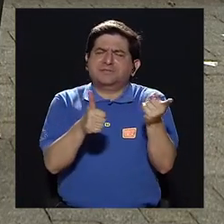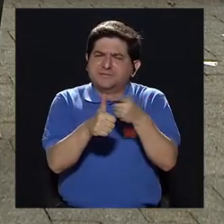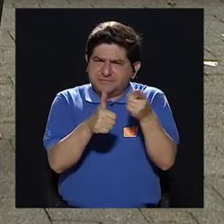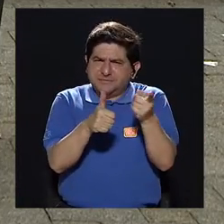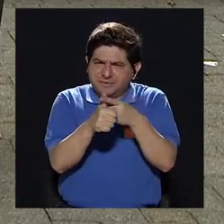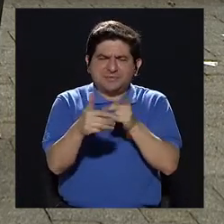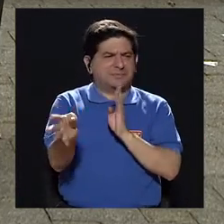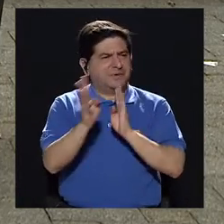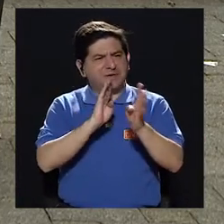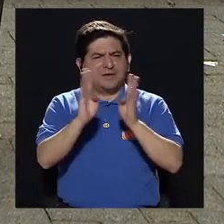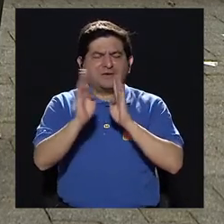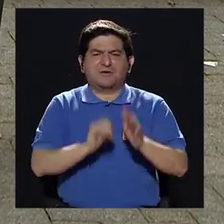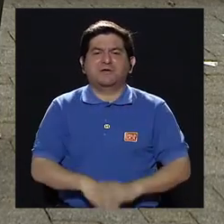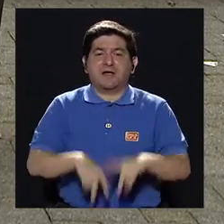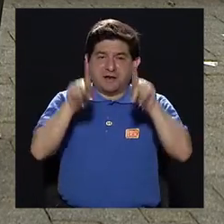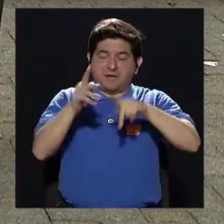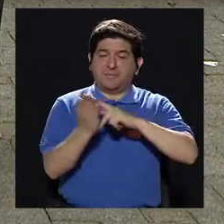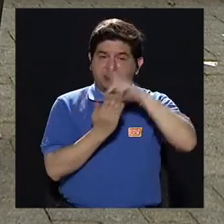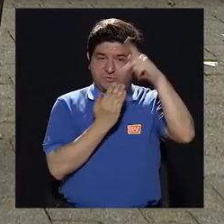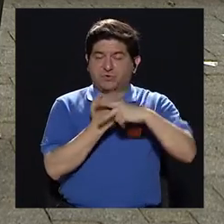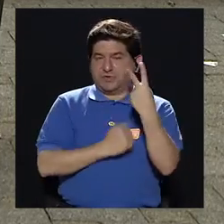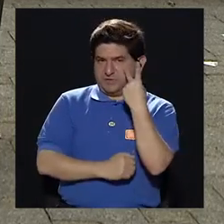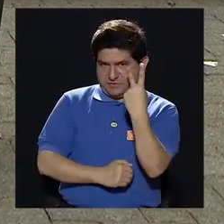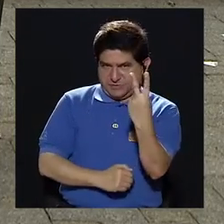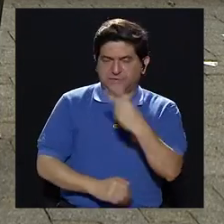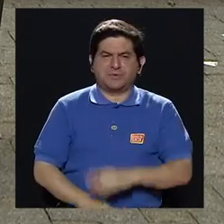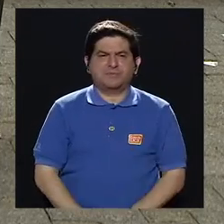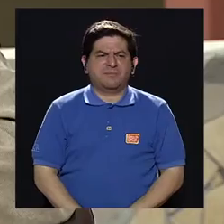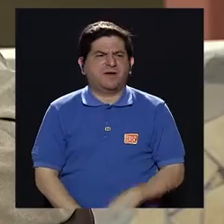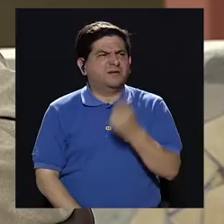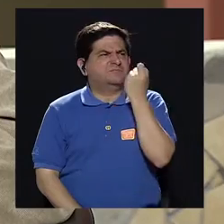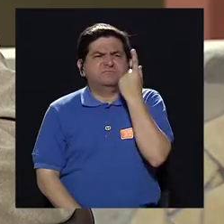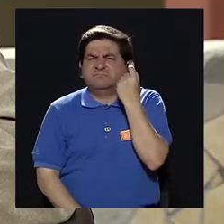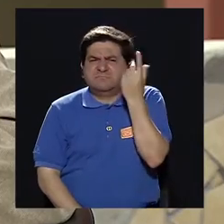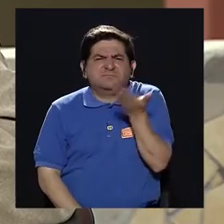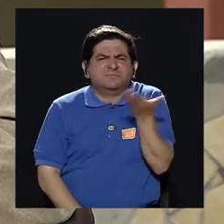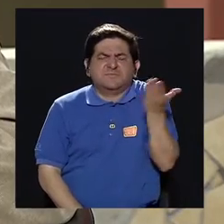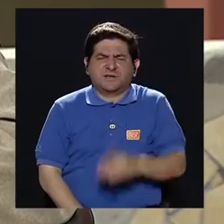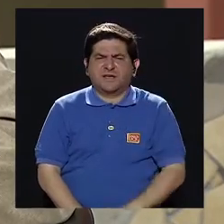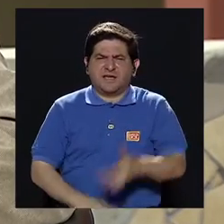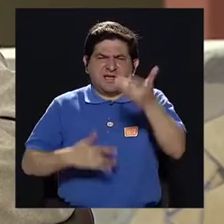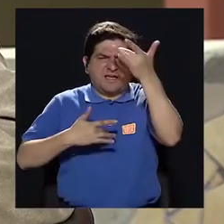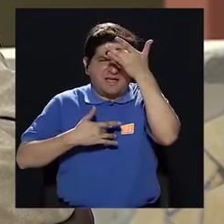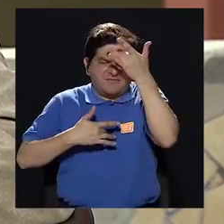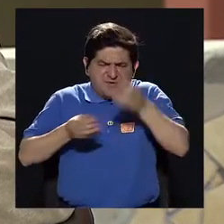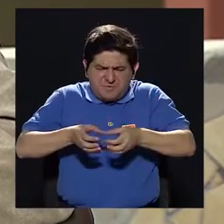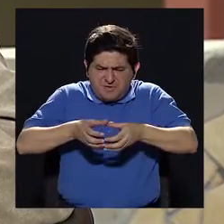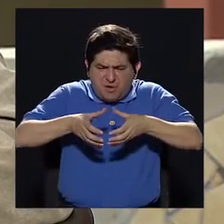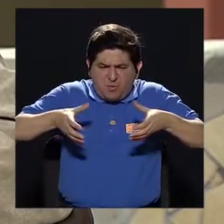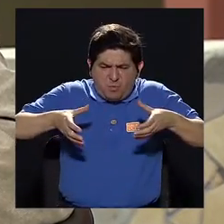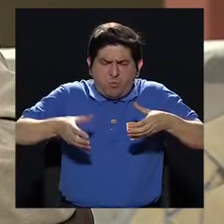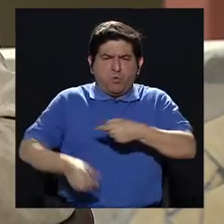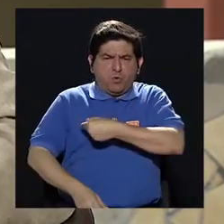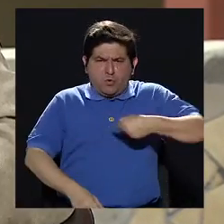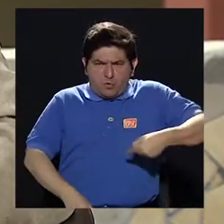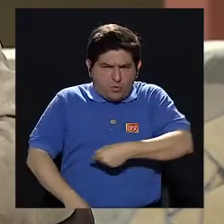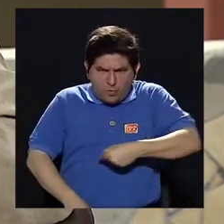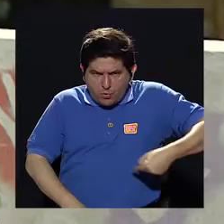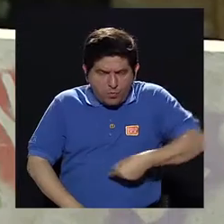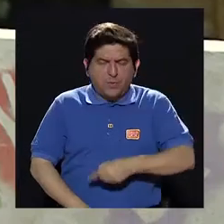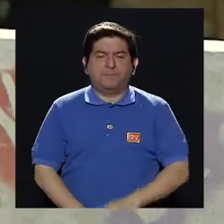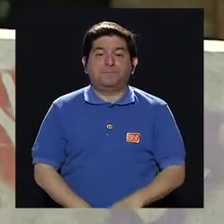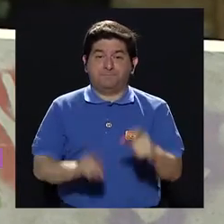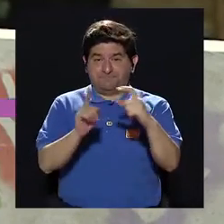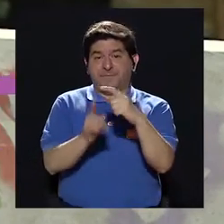sería muy importante comenzar a conversarle a nuestros televidentes qué podemos entender por enfermedad inflamatoria intestinal.